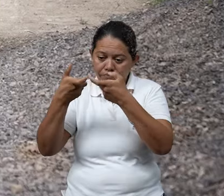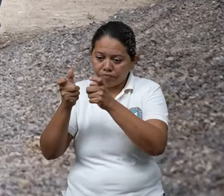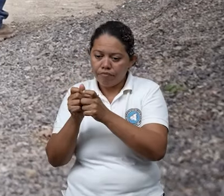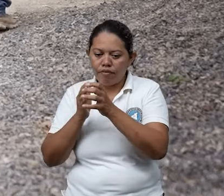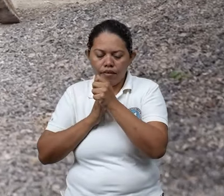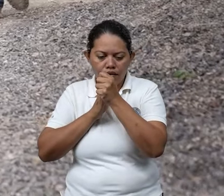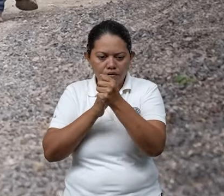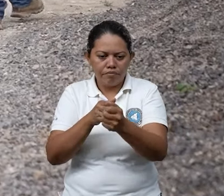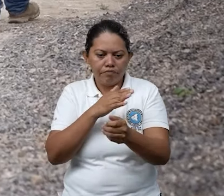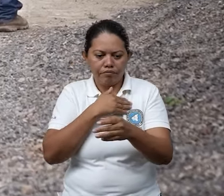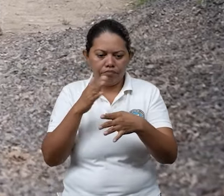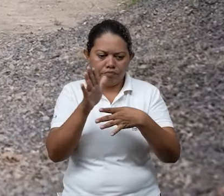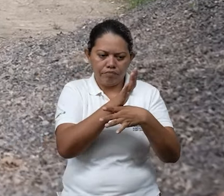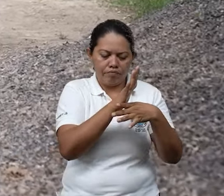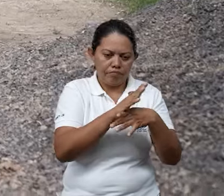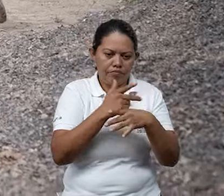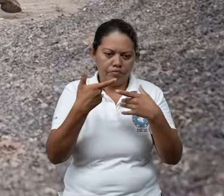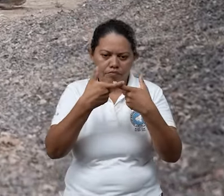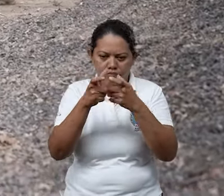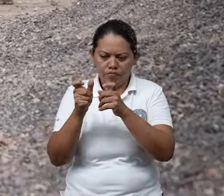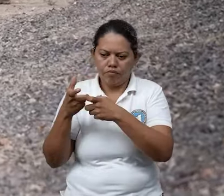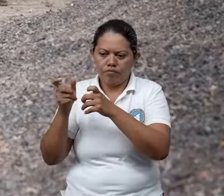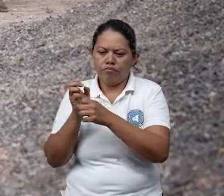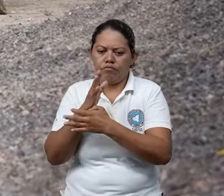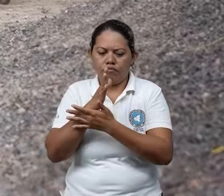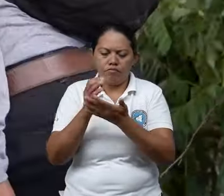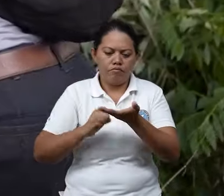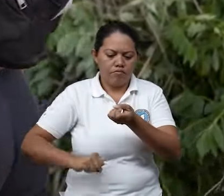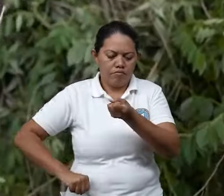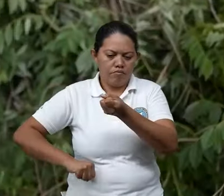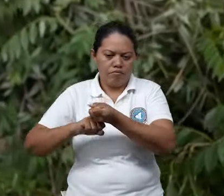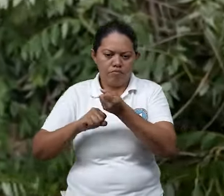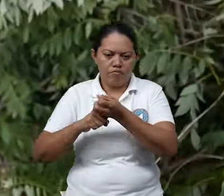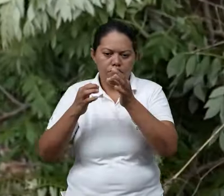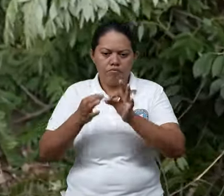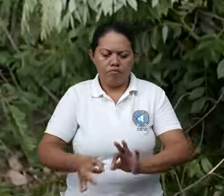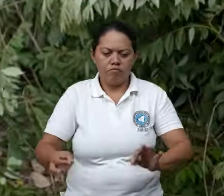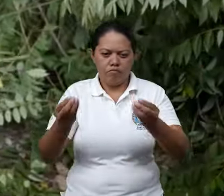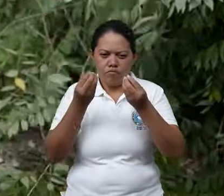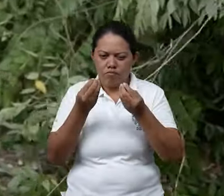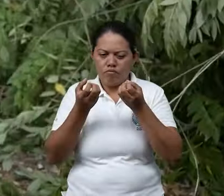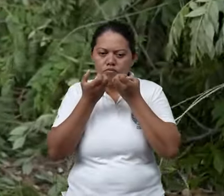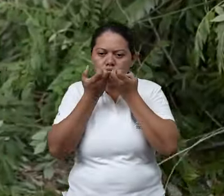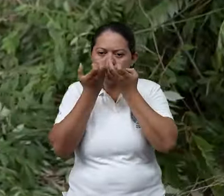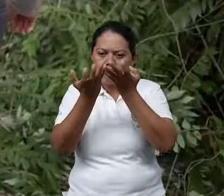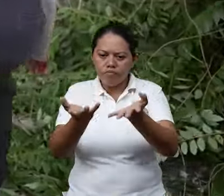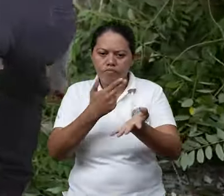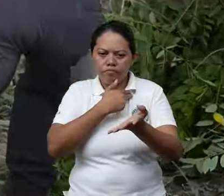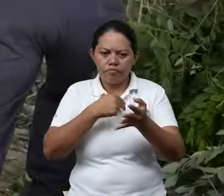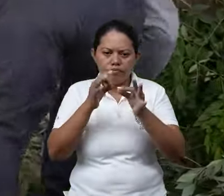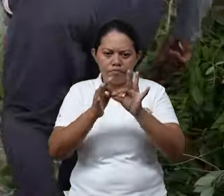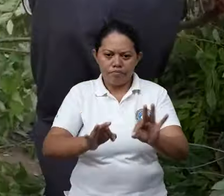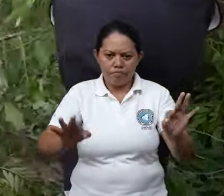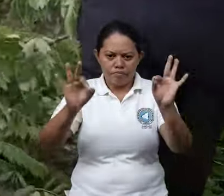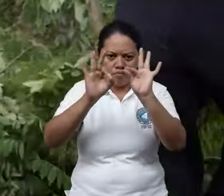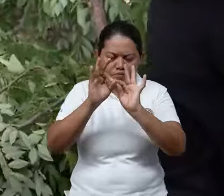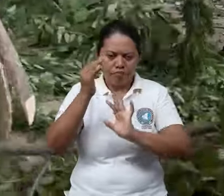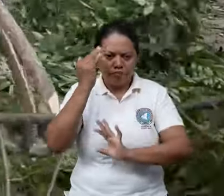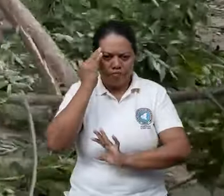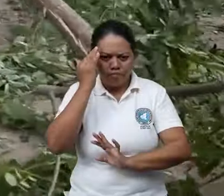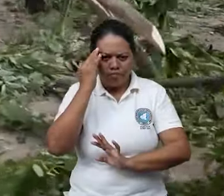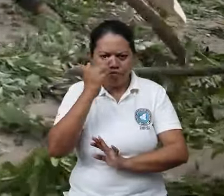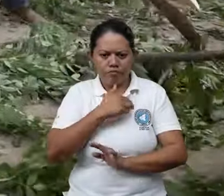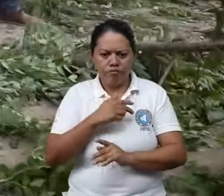sus líderes y a través de las diferentes personas que viven en el sitio, nos ayudan a identificar bastante información importante, principalmente,